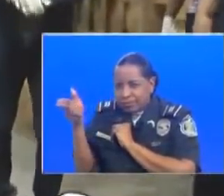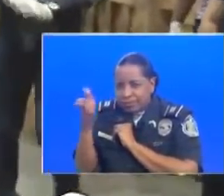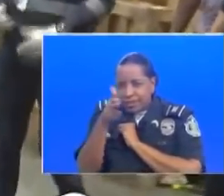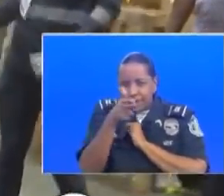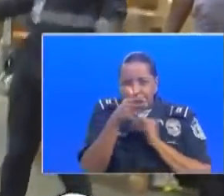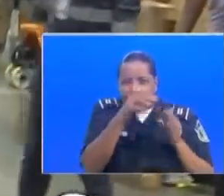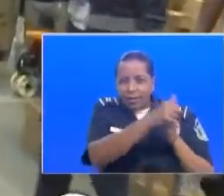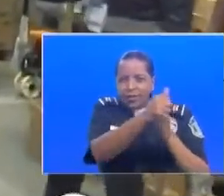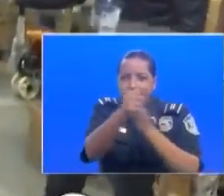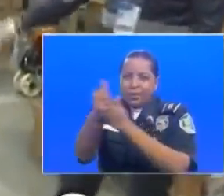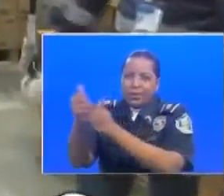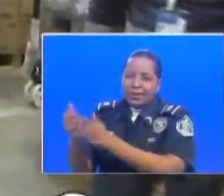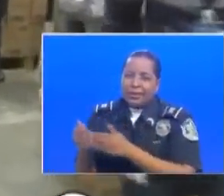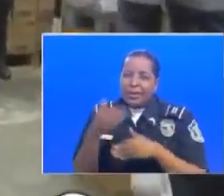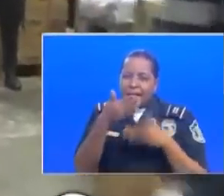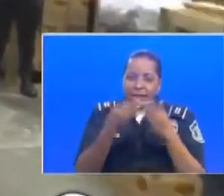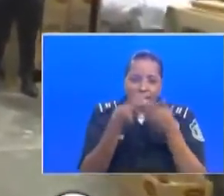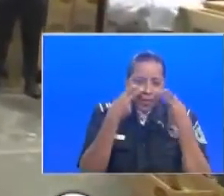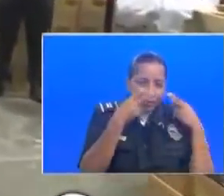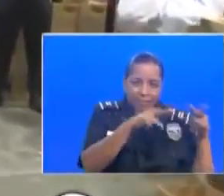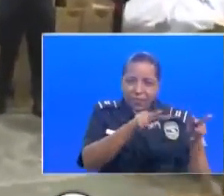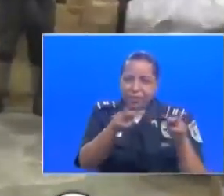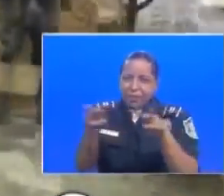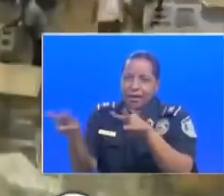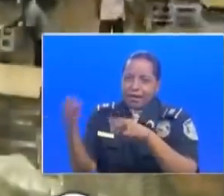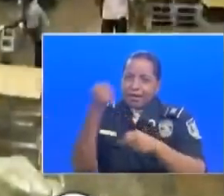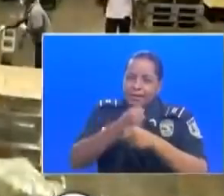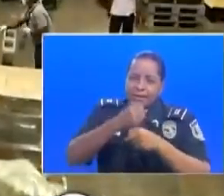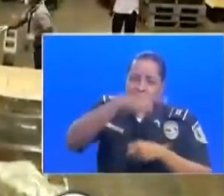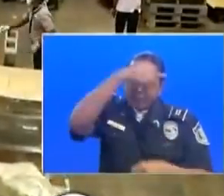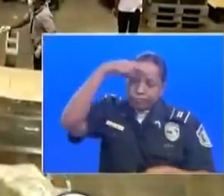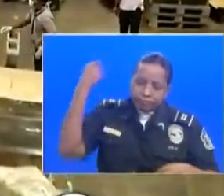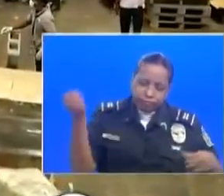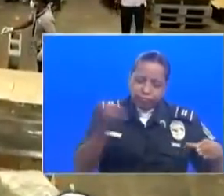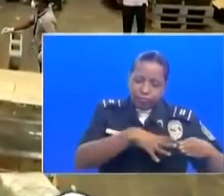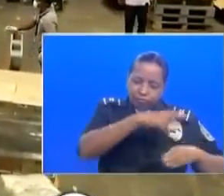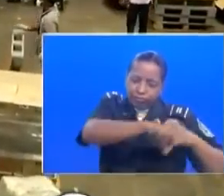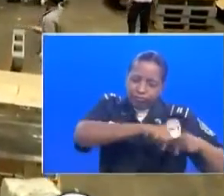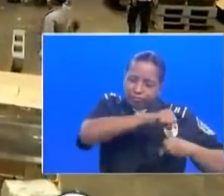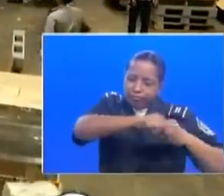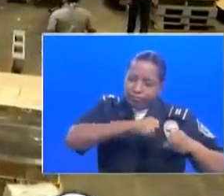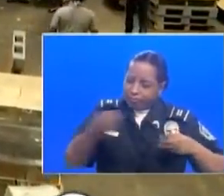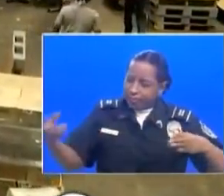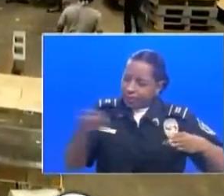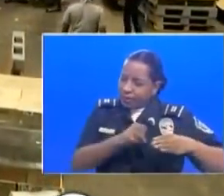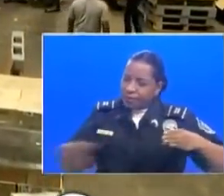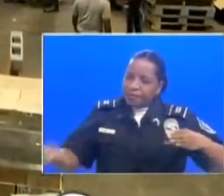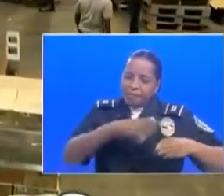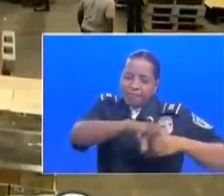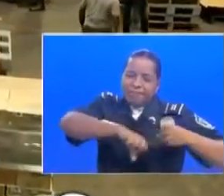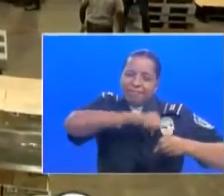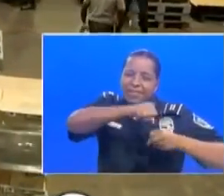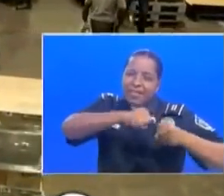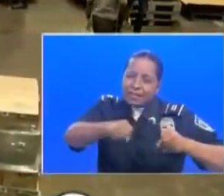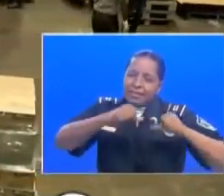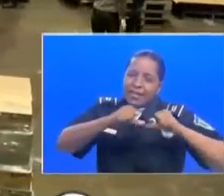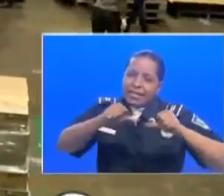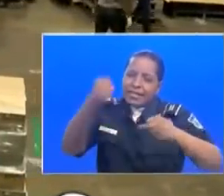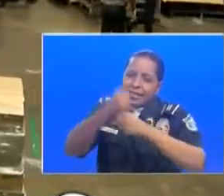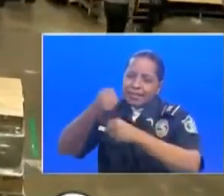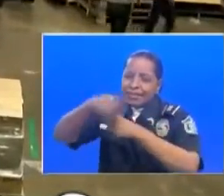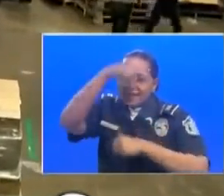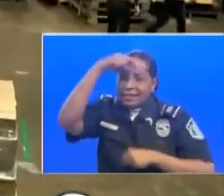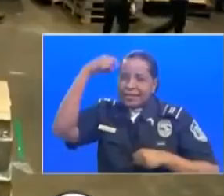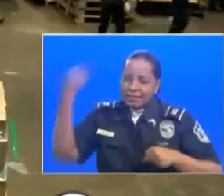líderes para que usted vea cómo continúa este trabajo a pesar de esta interacción. El trabajo no ha parado, el trabajo no ha